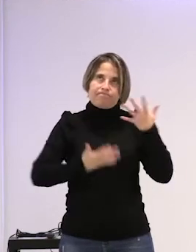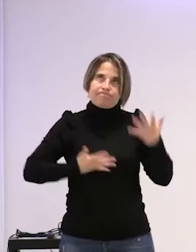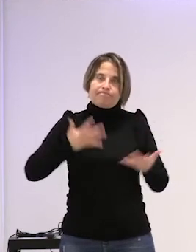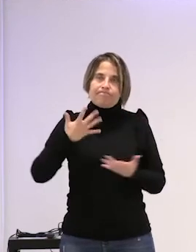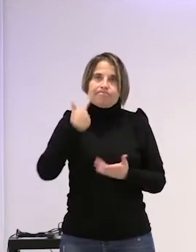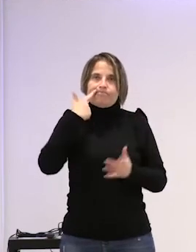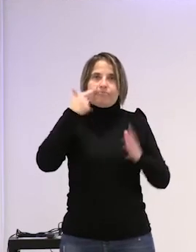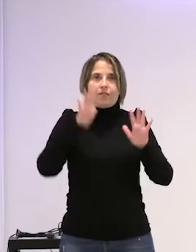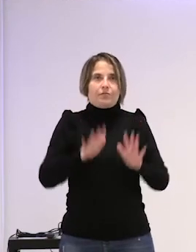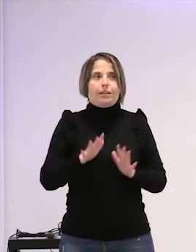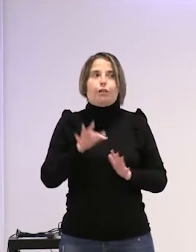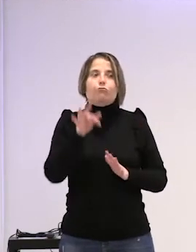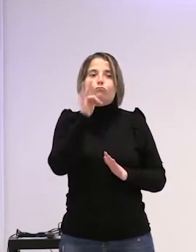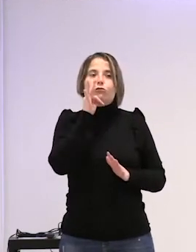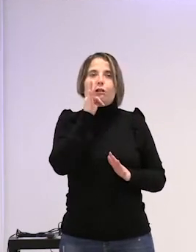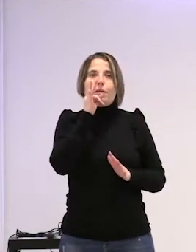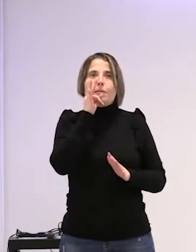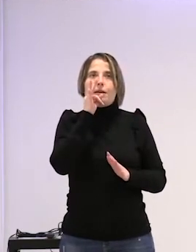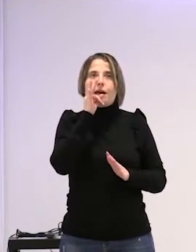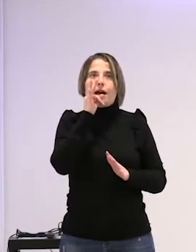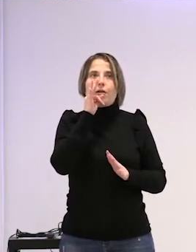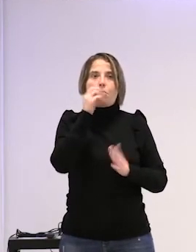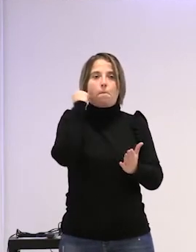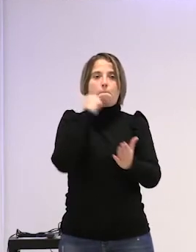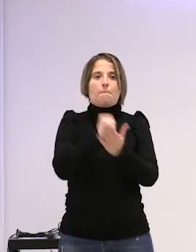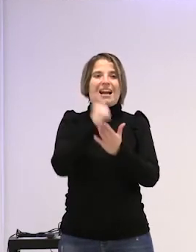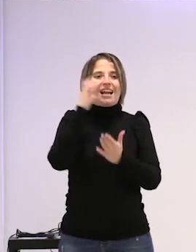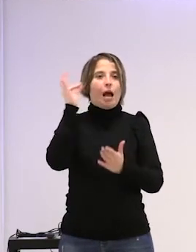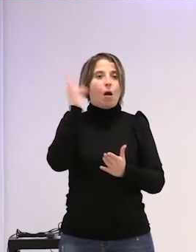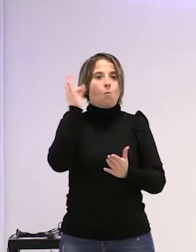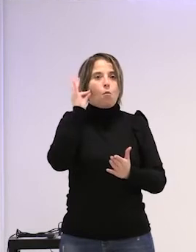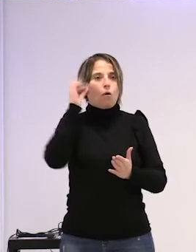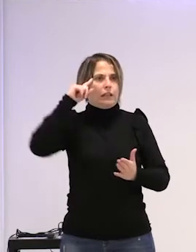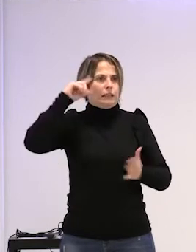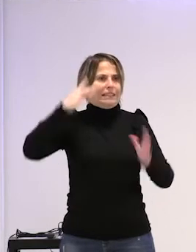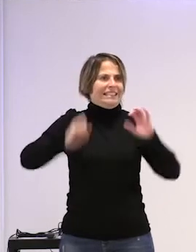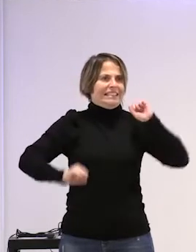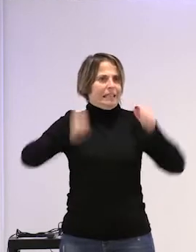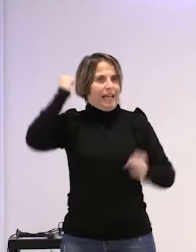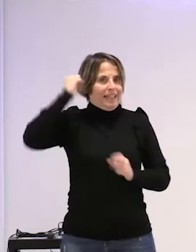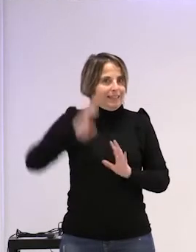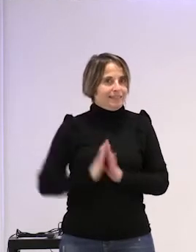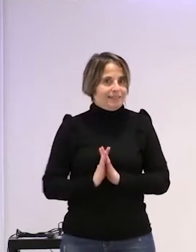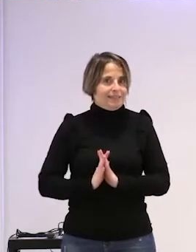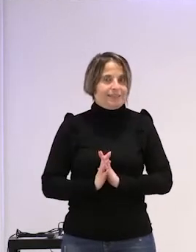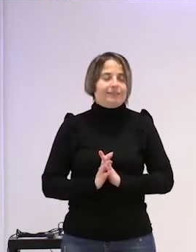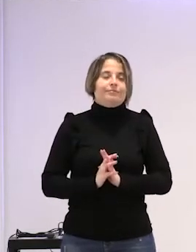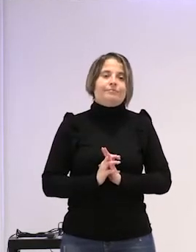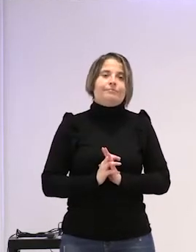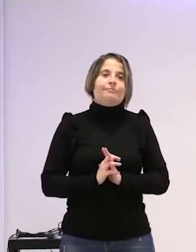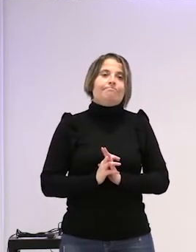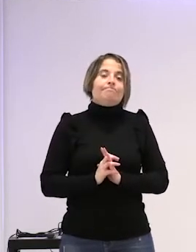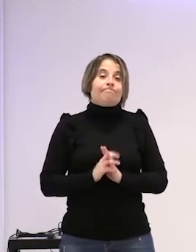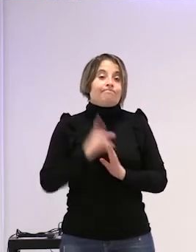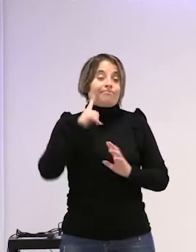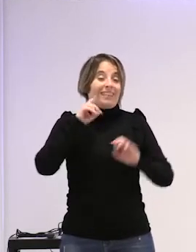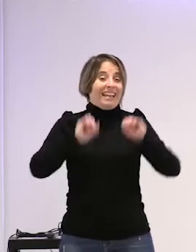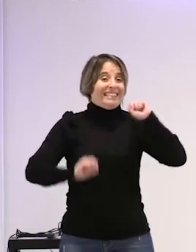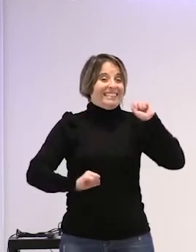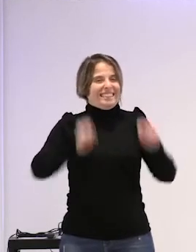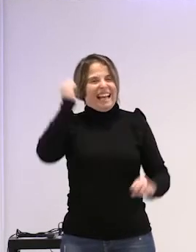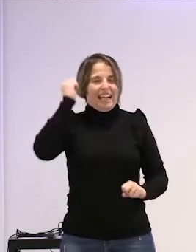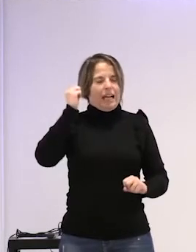nos siguen considerando las mujeres histéricas ¿no? y por supuesto la la histeria